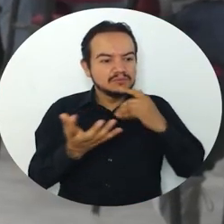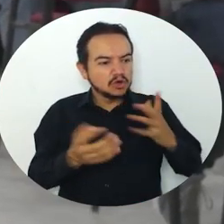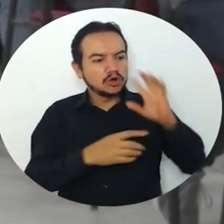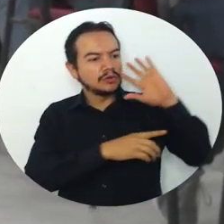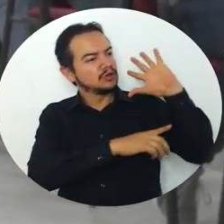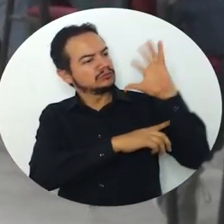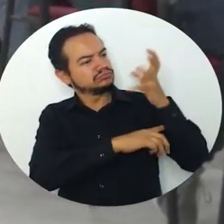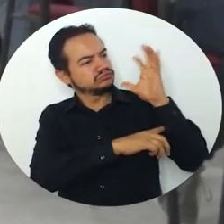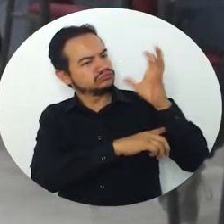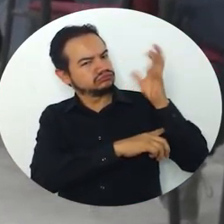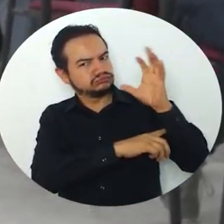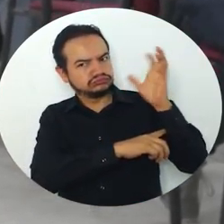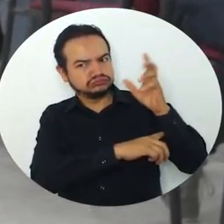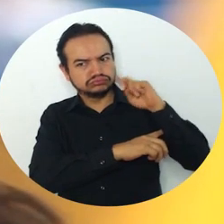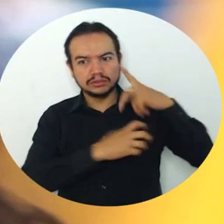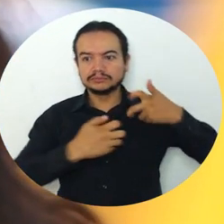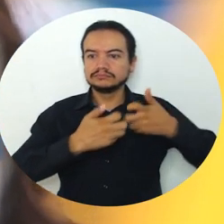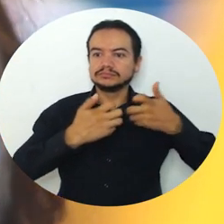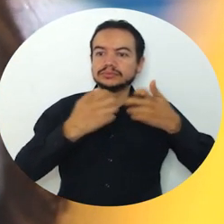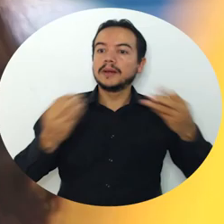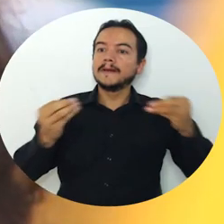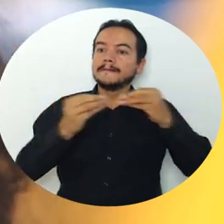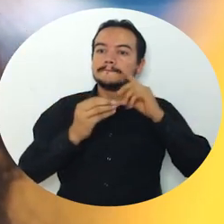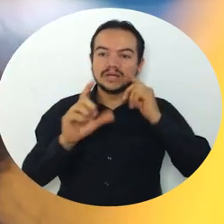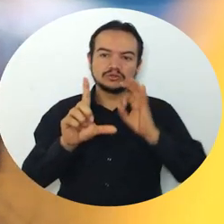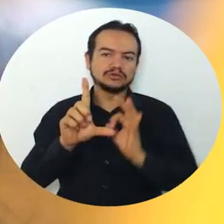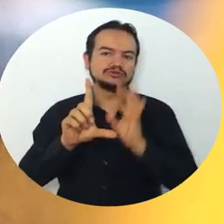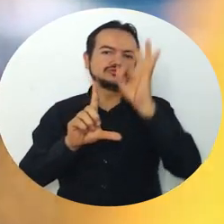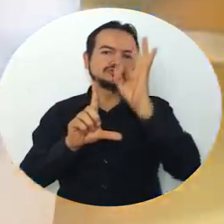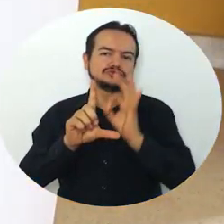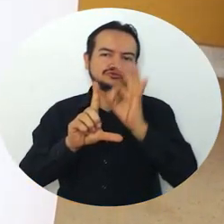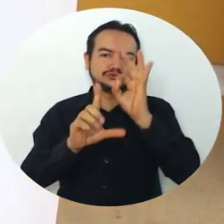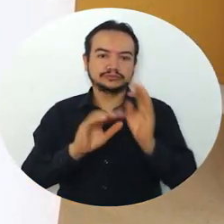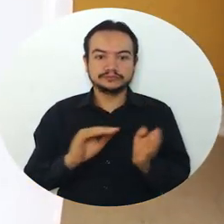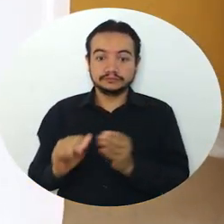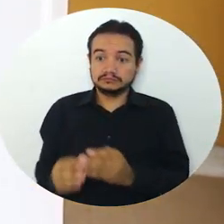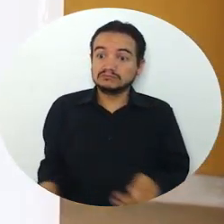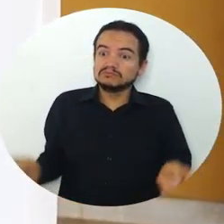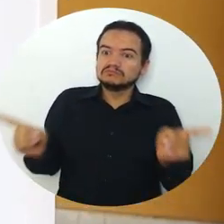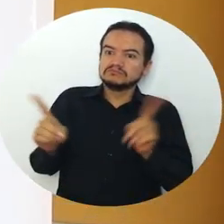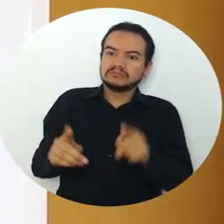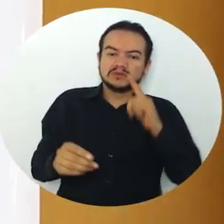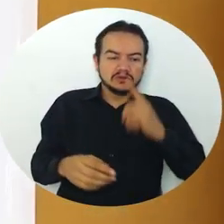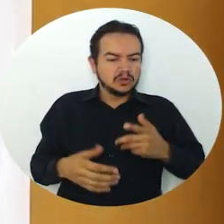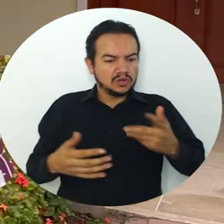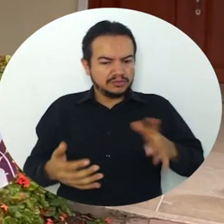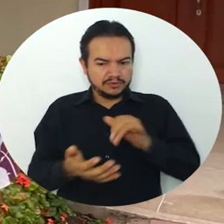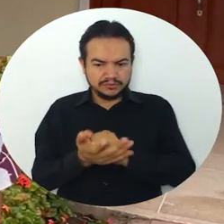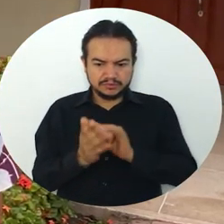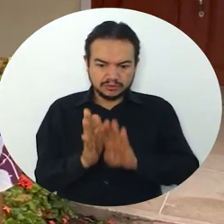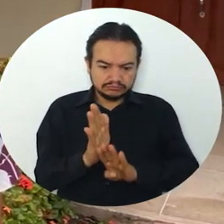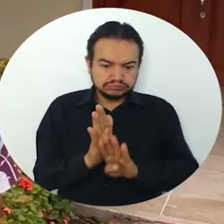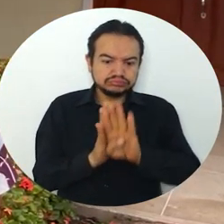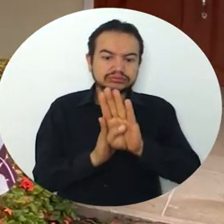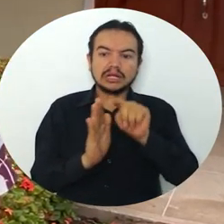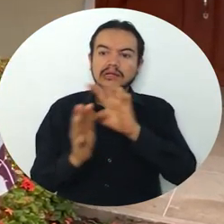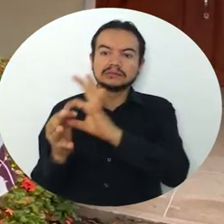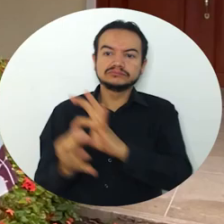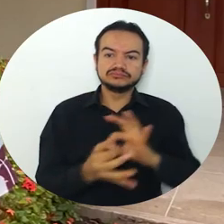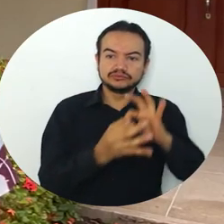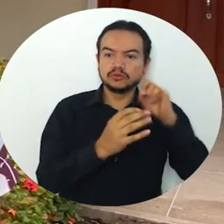las energías eólicas y el cambio climático. Pretendemos realmente hacer un acercamiento a cómo sería el desarrollo con esas